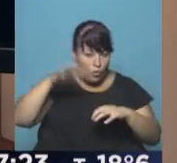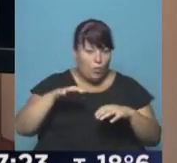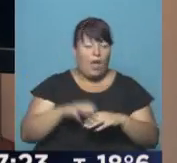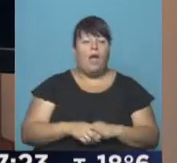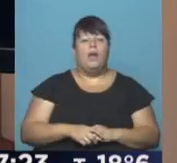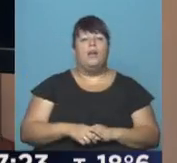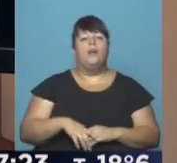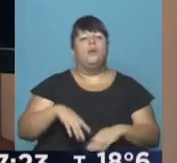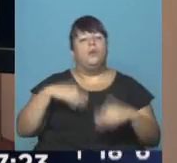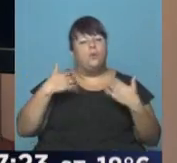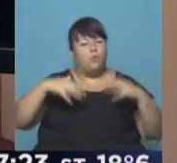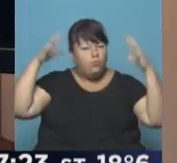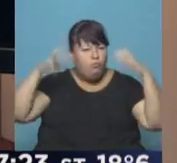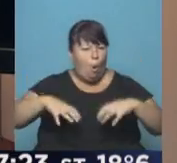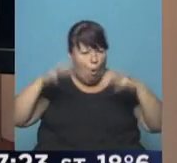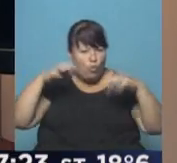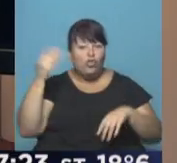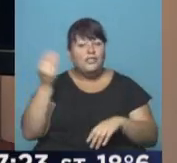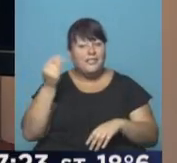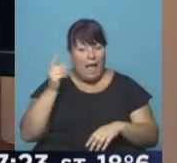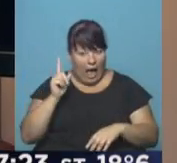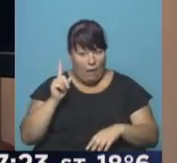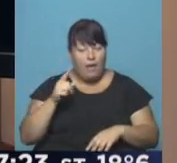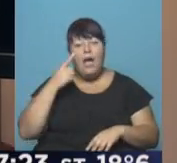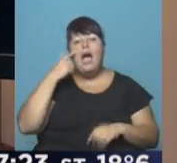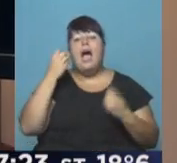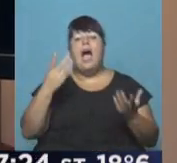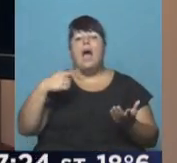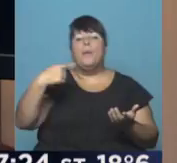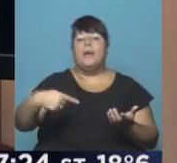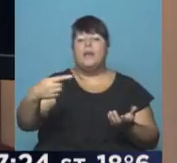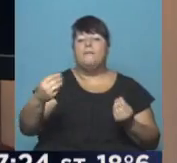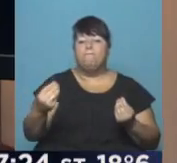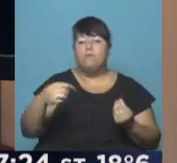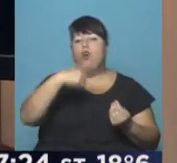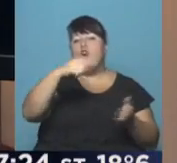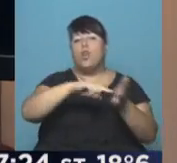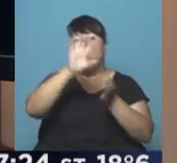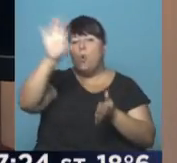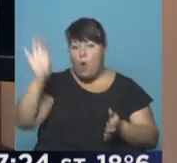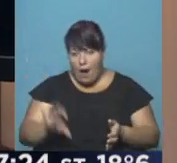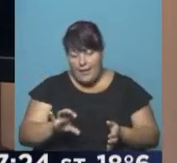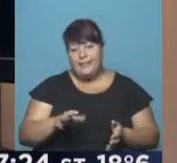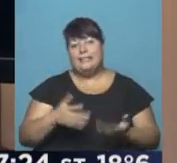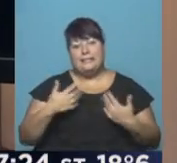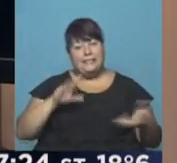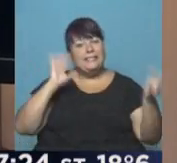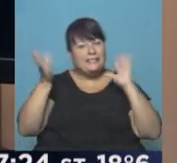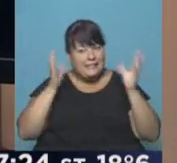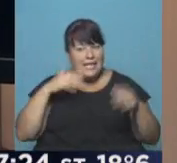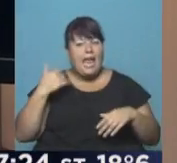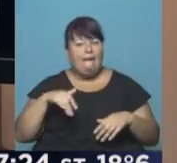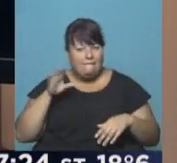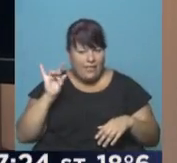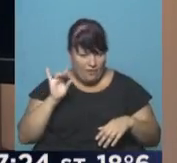a ser muy abundantes el sábado. Y vamos a ver algunas de otras ciudades que tienen el tiempo realmente